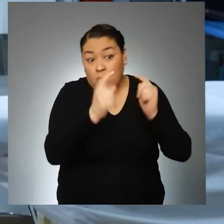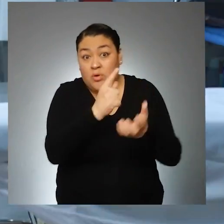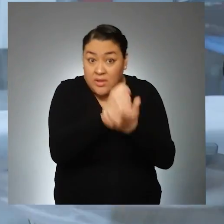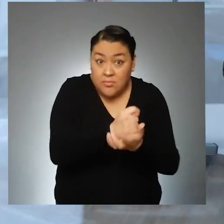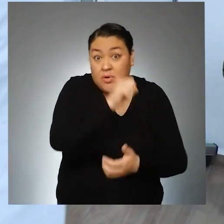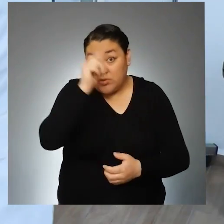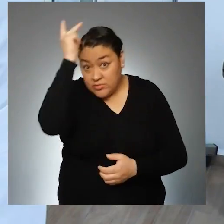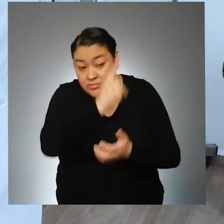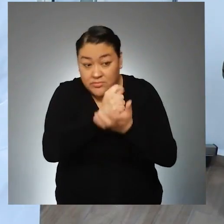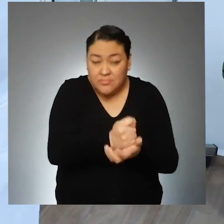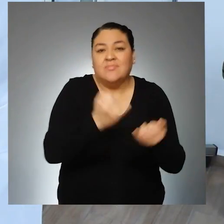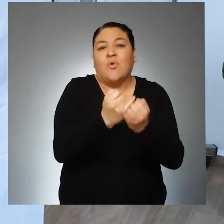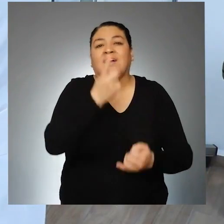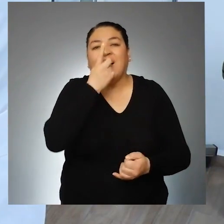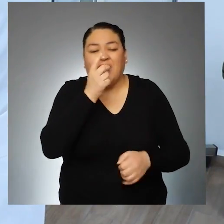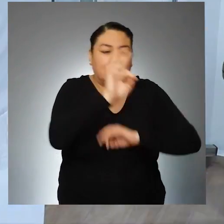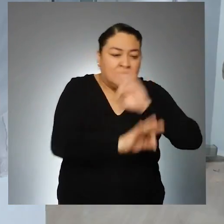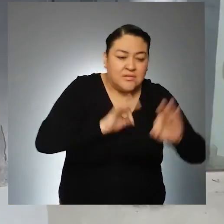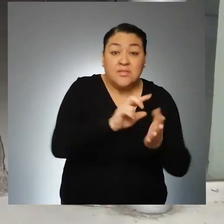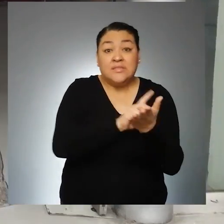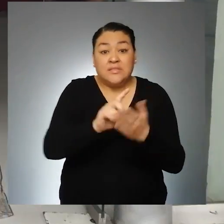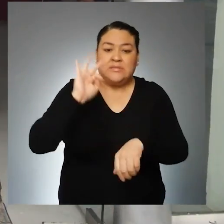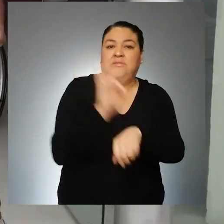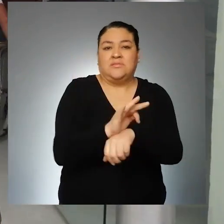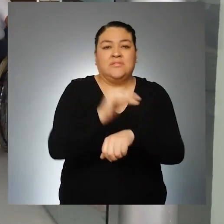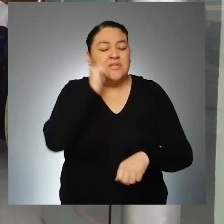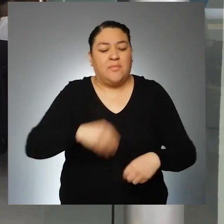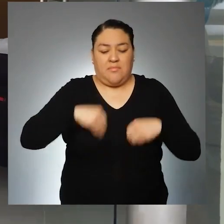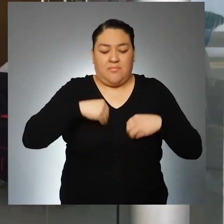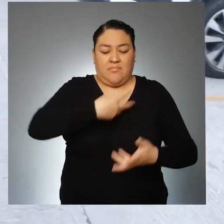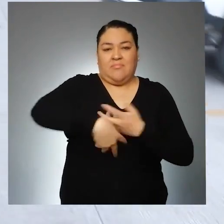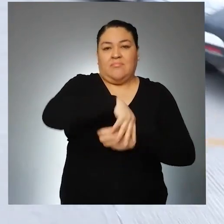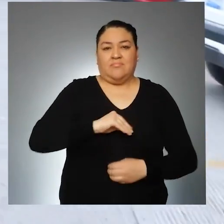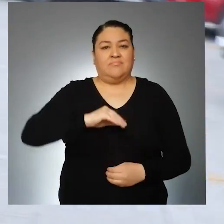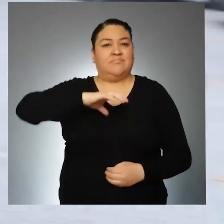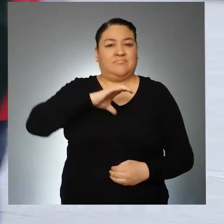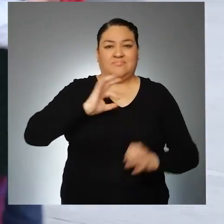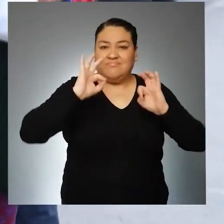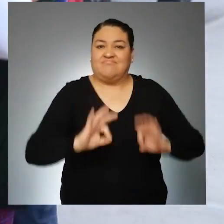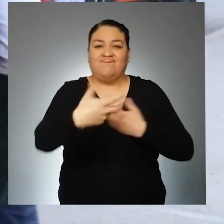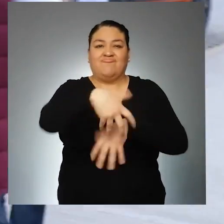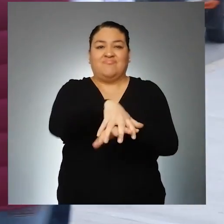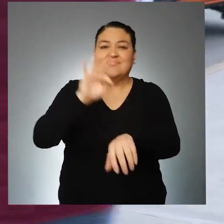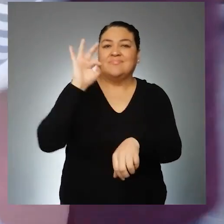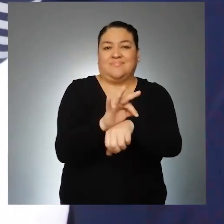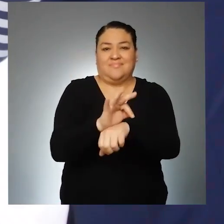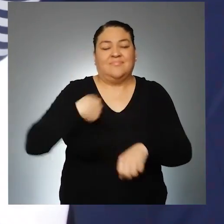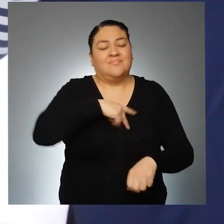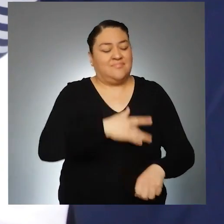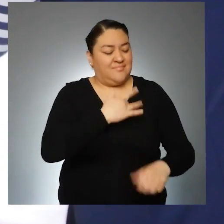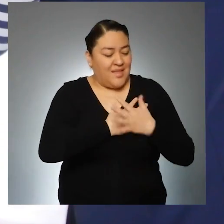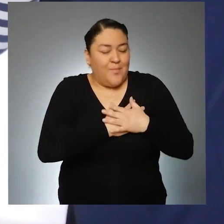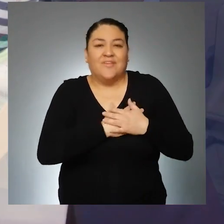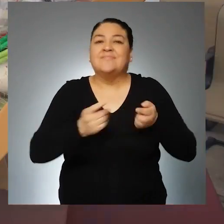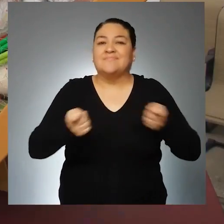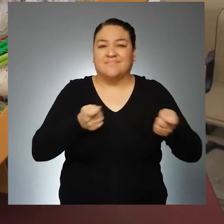médicos, de rehabilitación, psicológicos y dental. Garantizamos sus derechos, protección y desarrollo en armonía e inclusión para